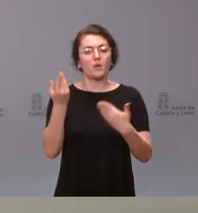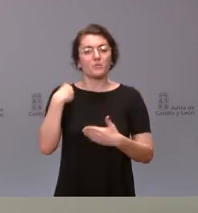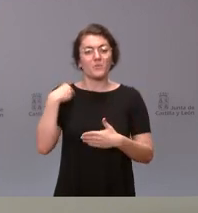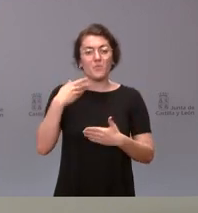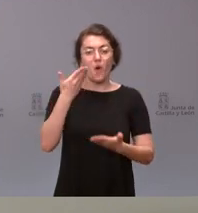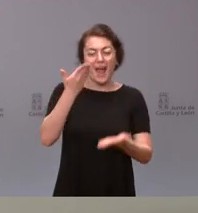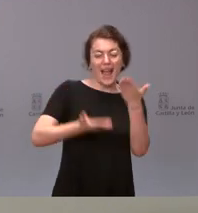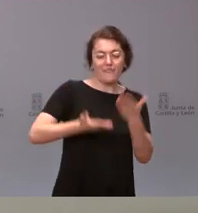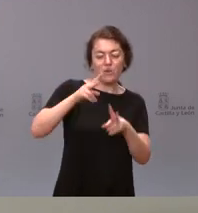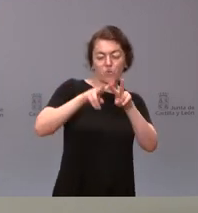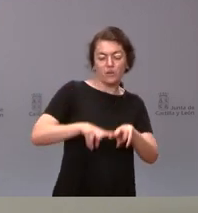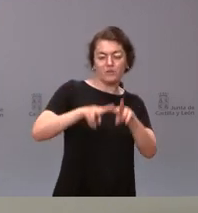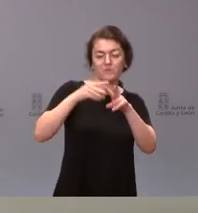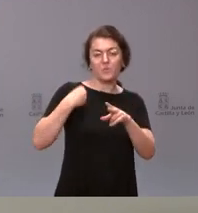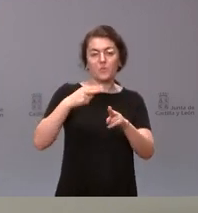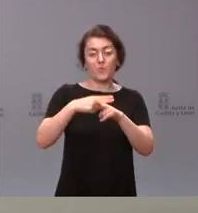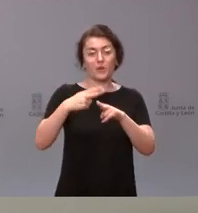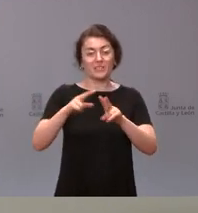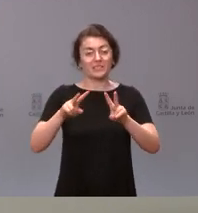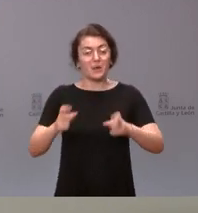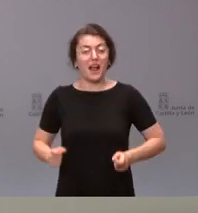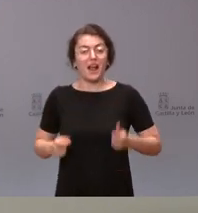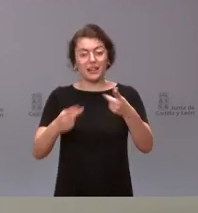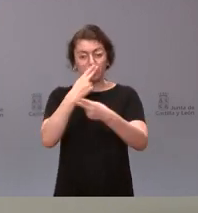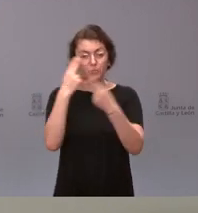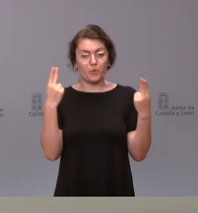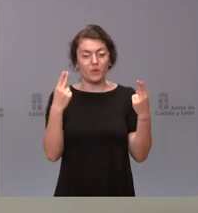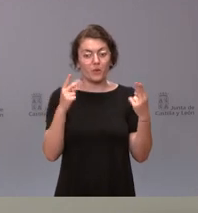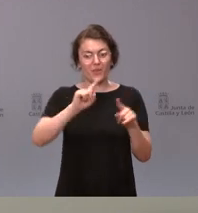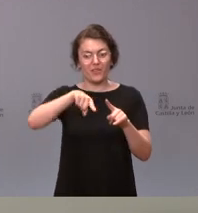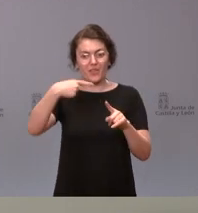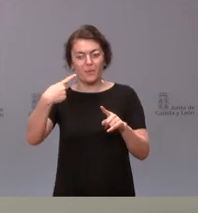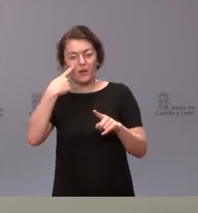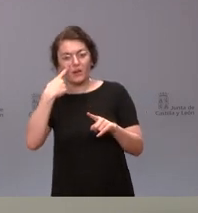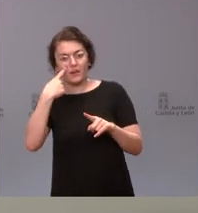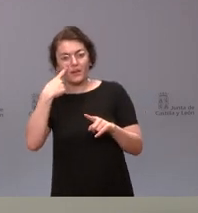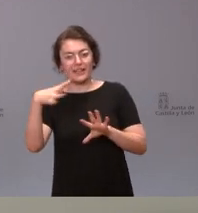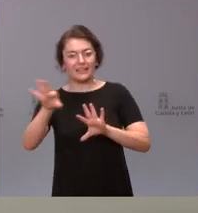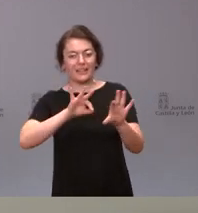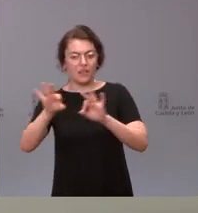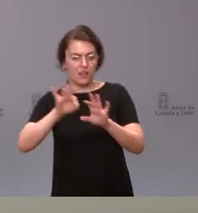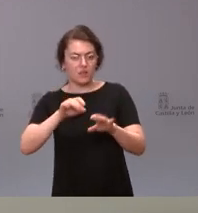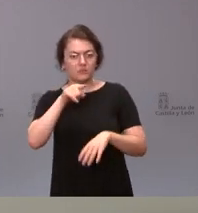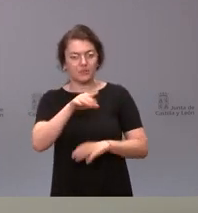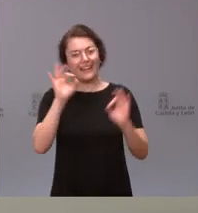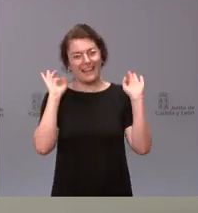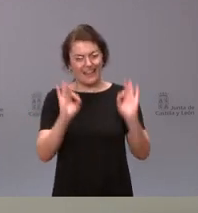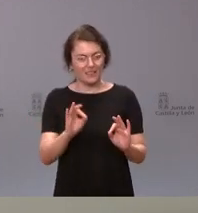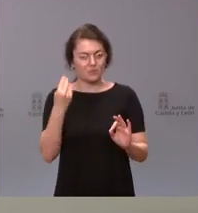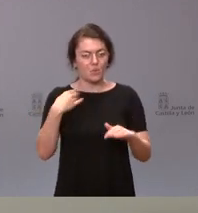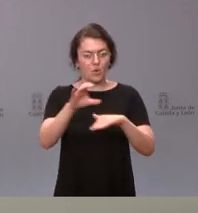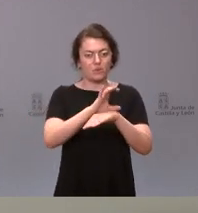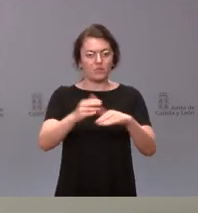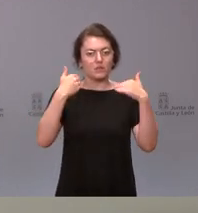de gasto público y, como consecuencia del tal, ir tomando sus decisiones como consejería de trabajo? Pues, naturalmente que sí. ¿Y que